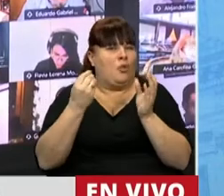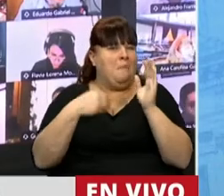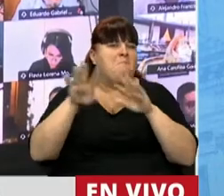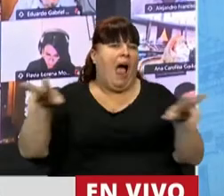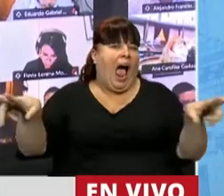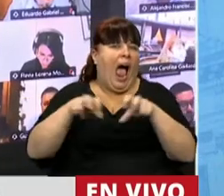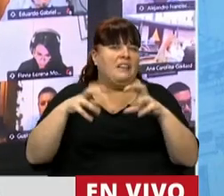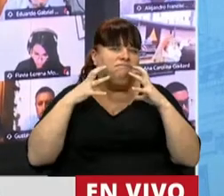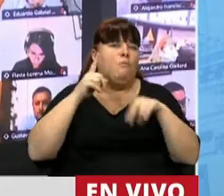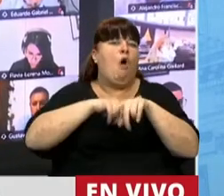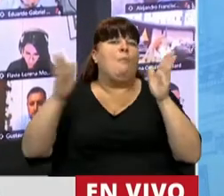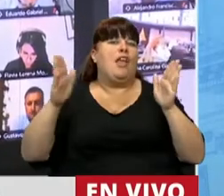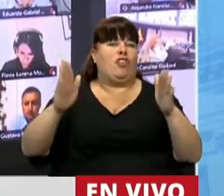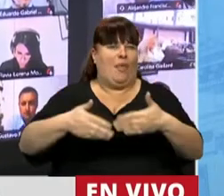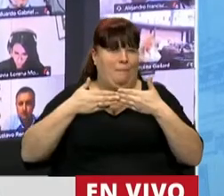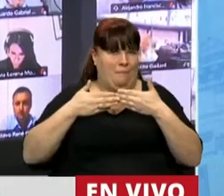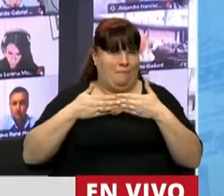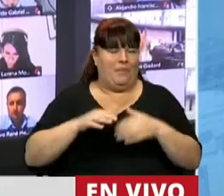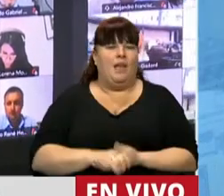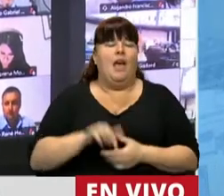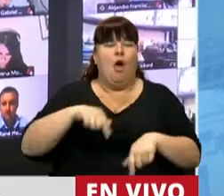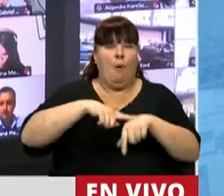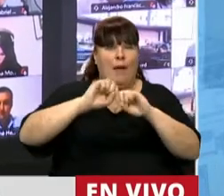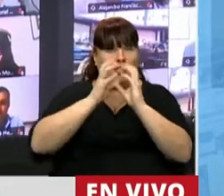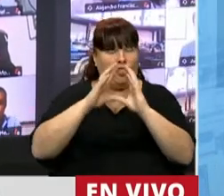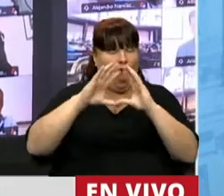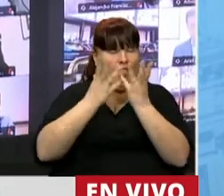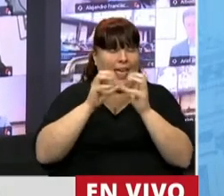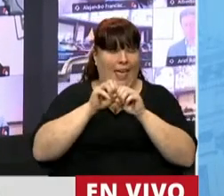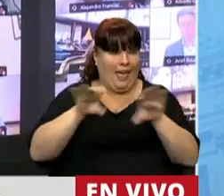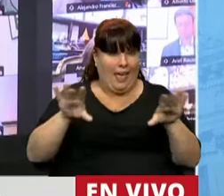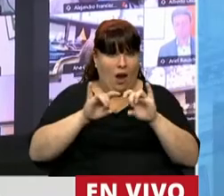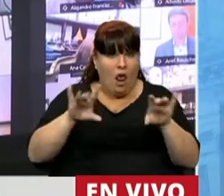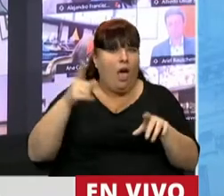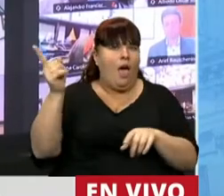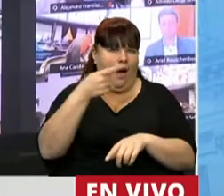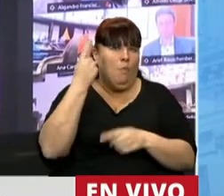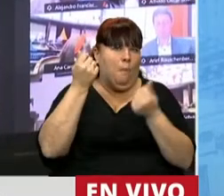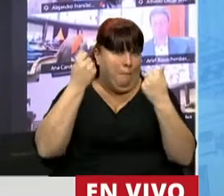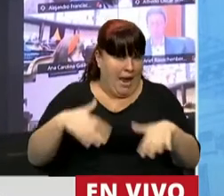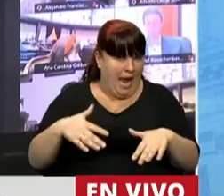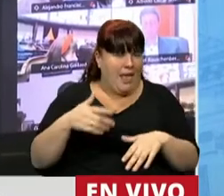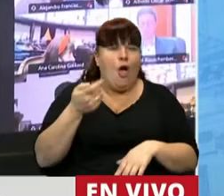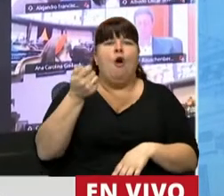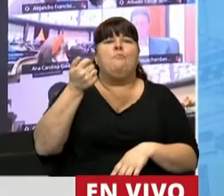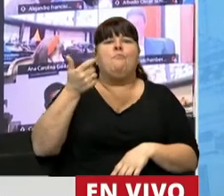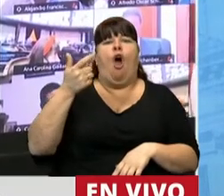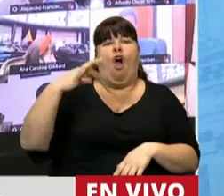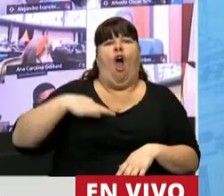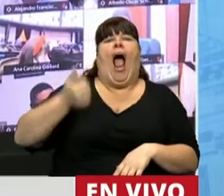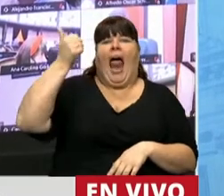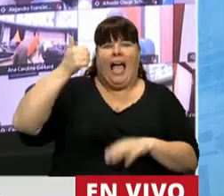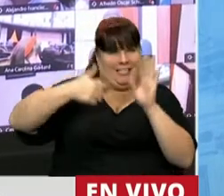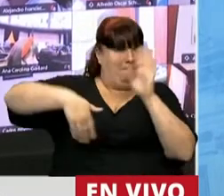más han ganado durante la pandemia. En esta pandemia muchos han perdido, pero muy pocos han ganado